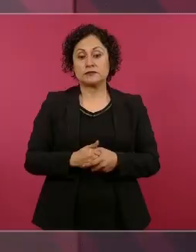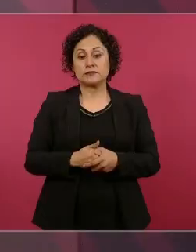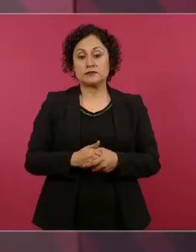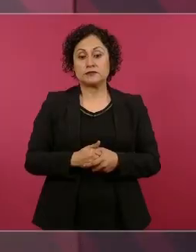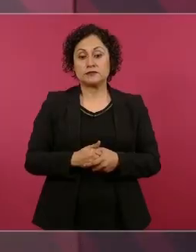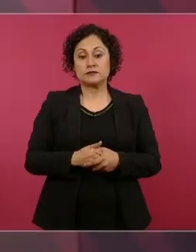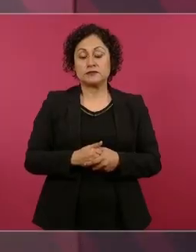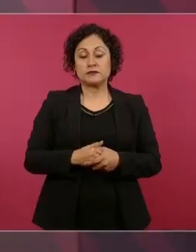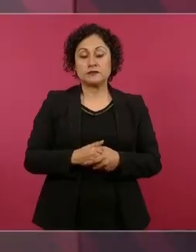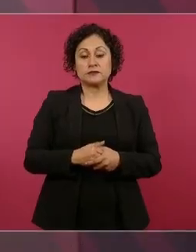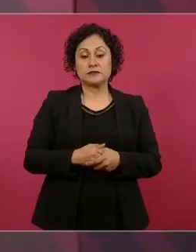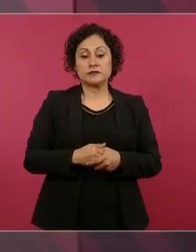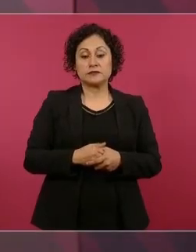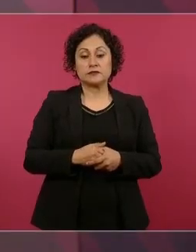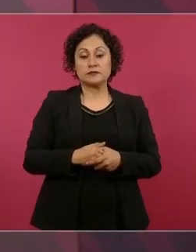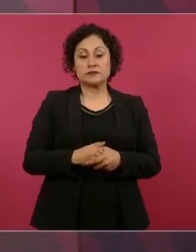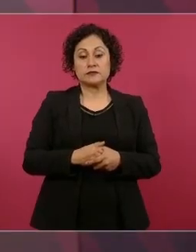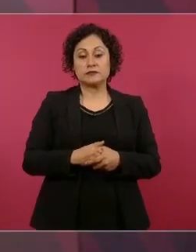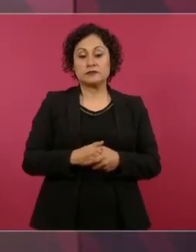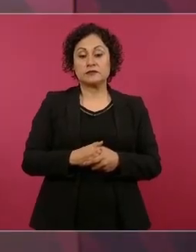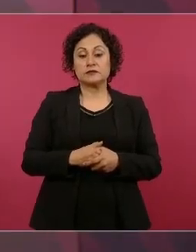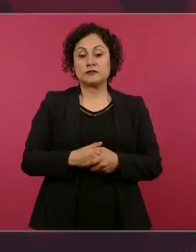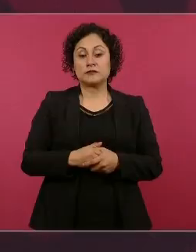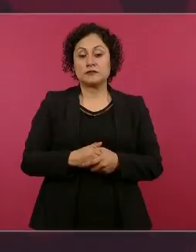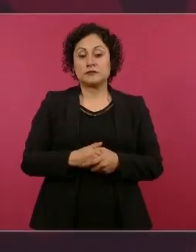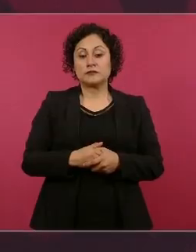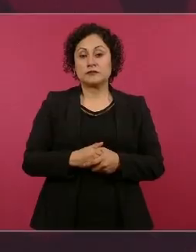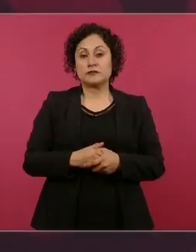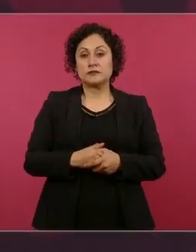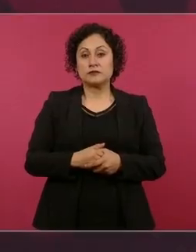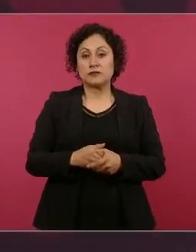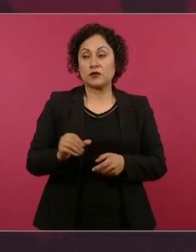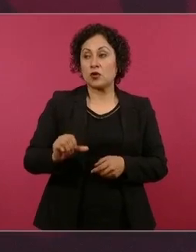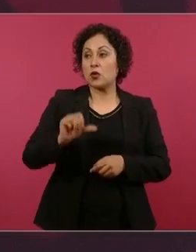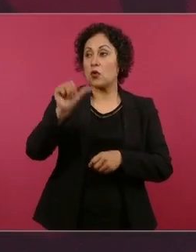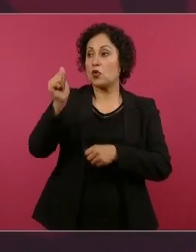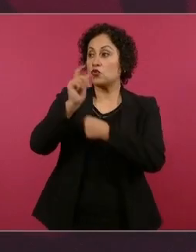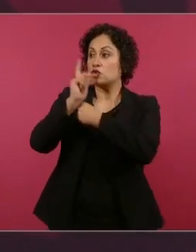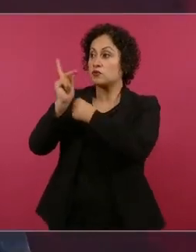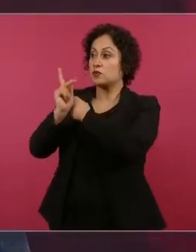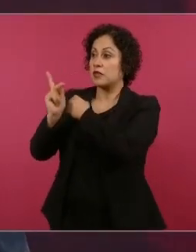conducta de países independientes, soberanos. Entonces,